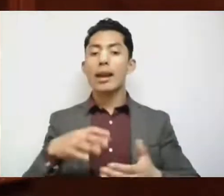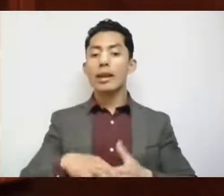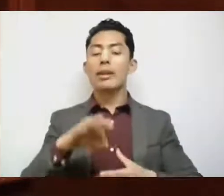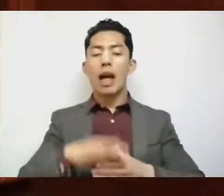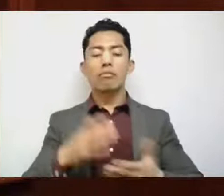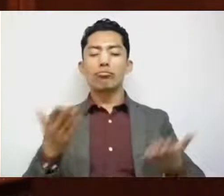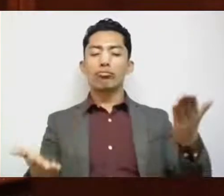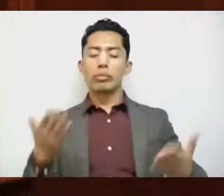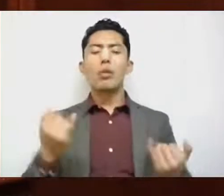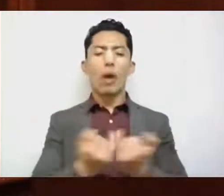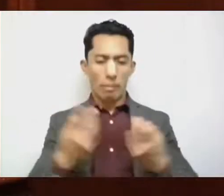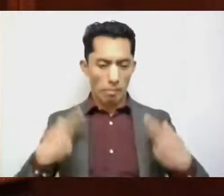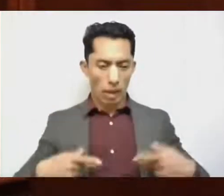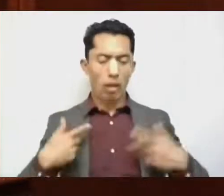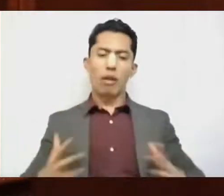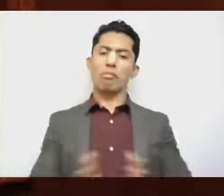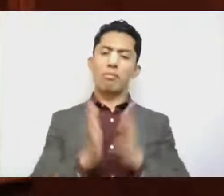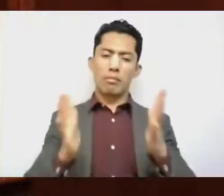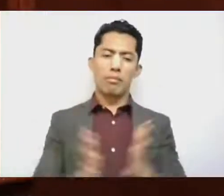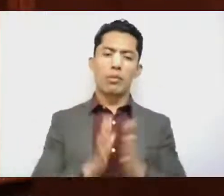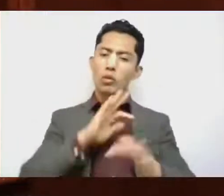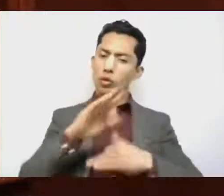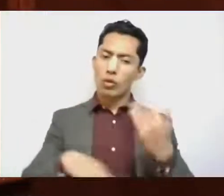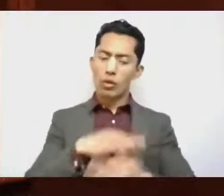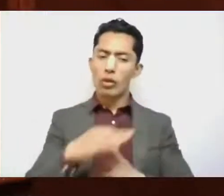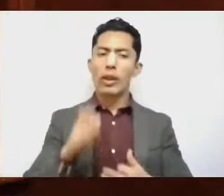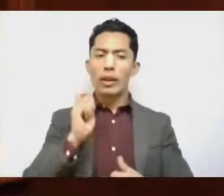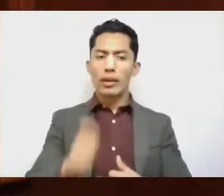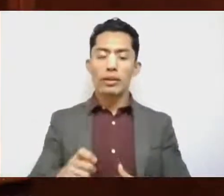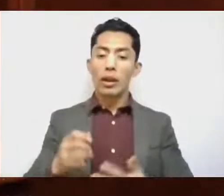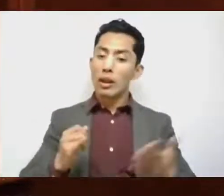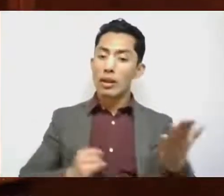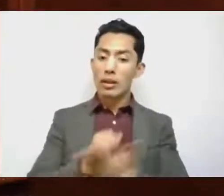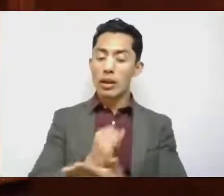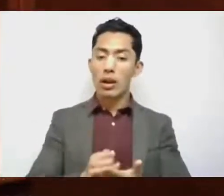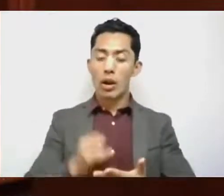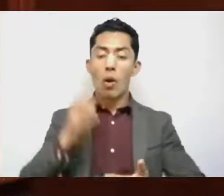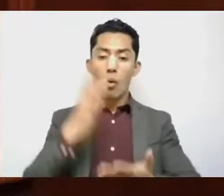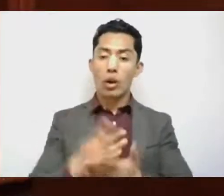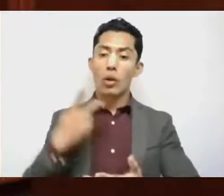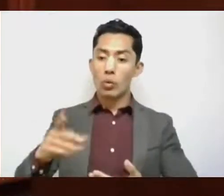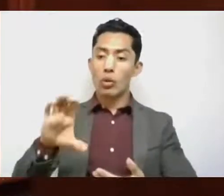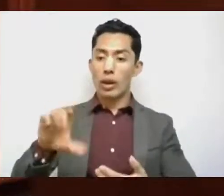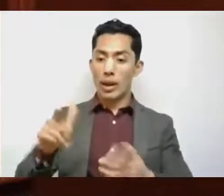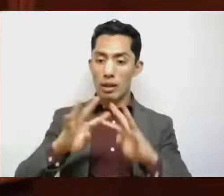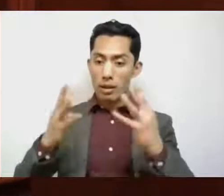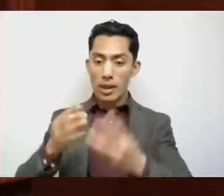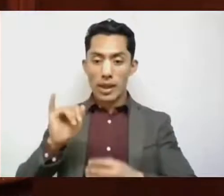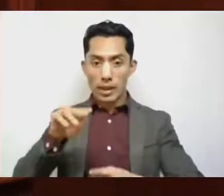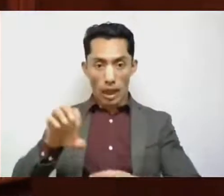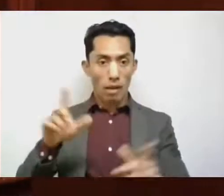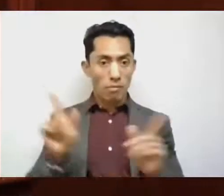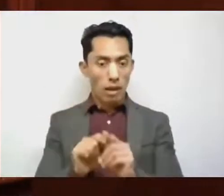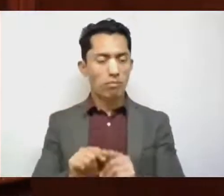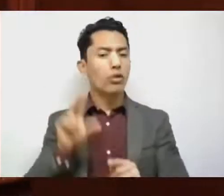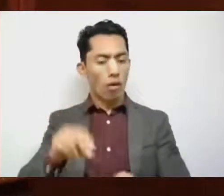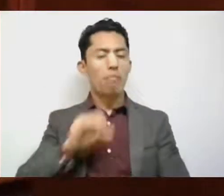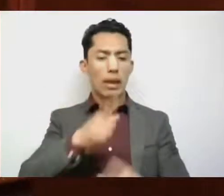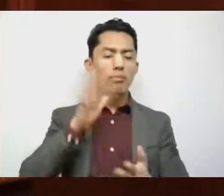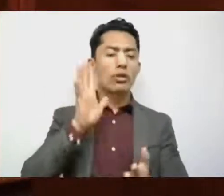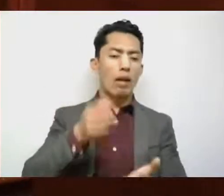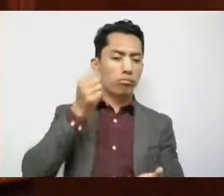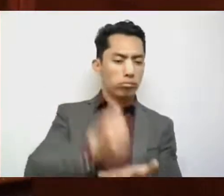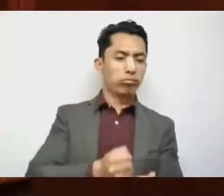participación ciudadana no es propiamente una decisión del Consejo General del INE, sino fue aprobada